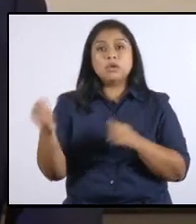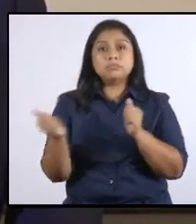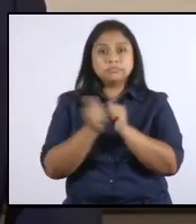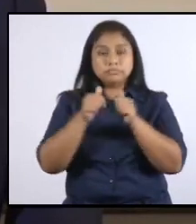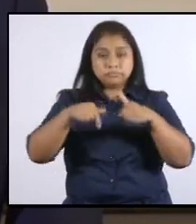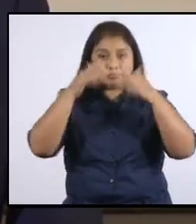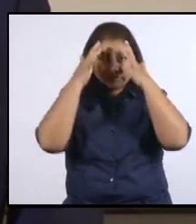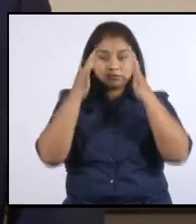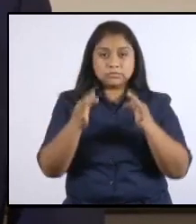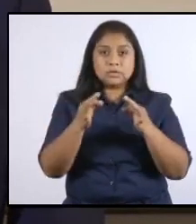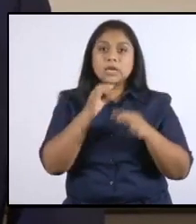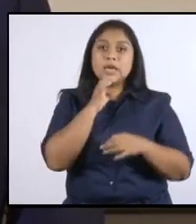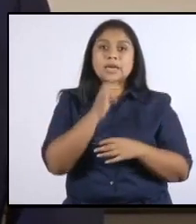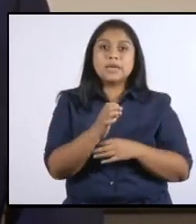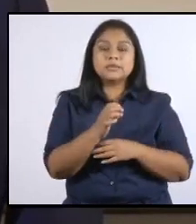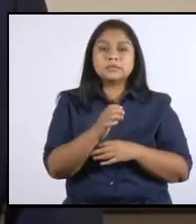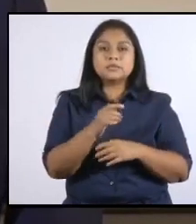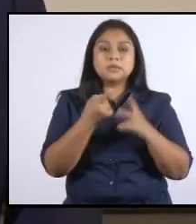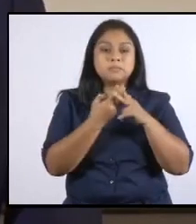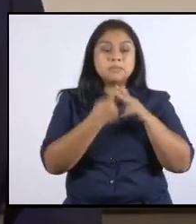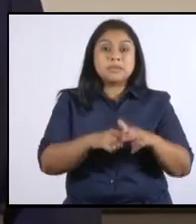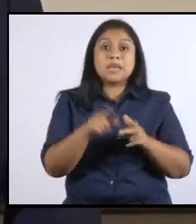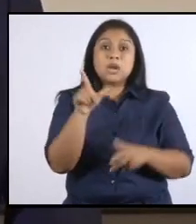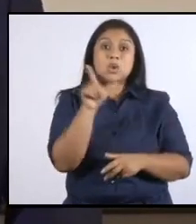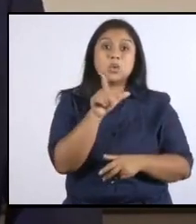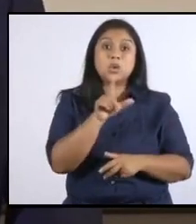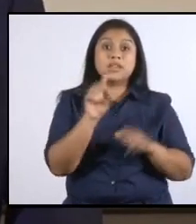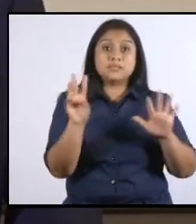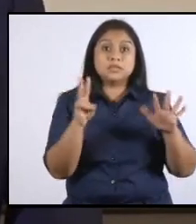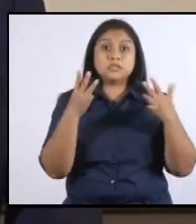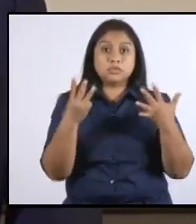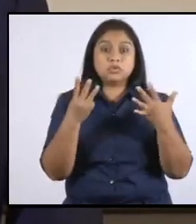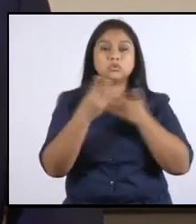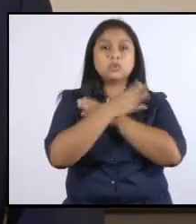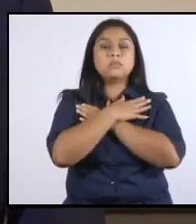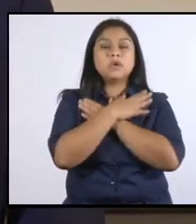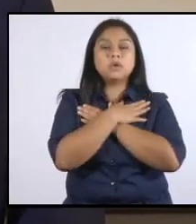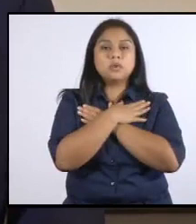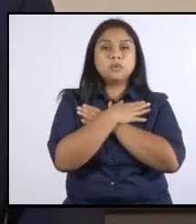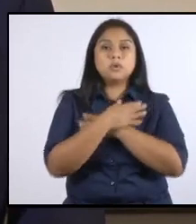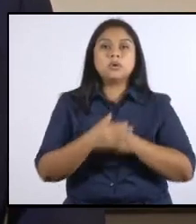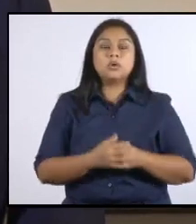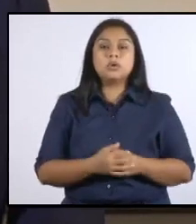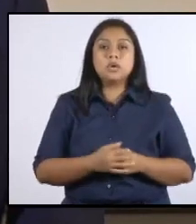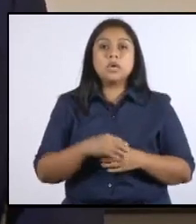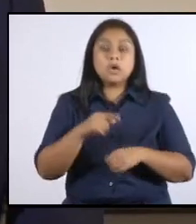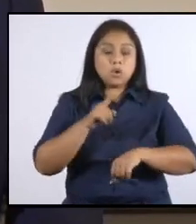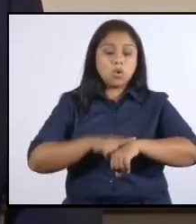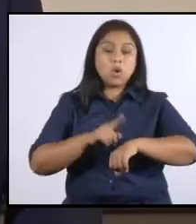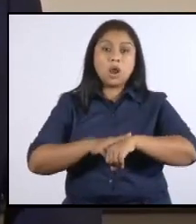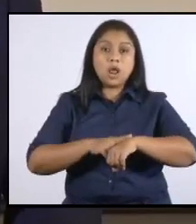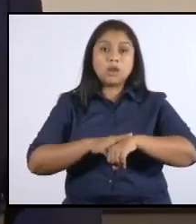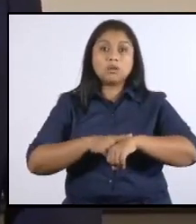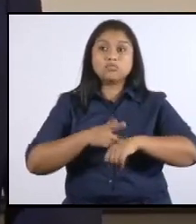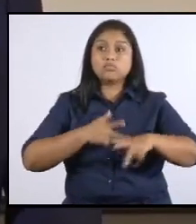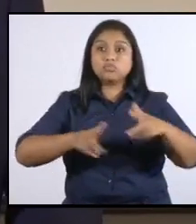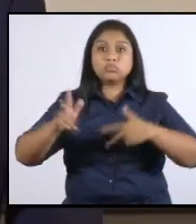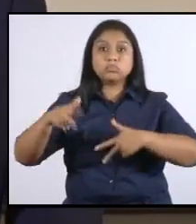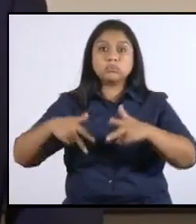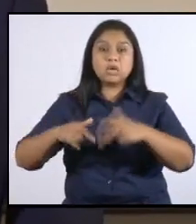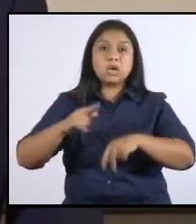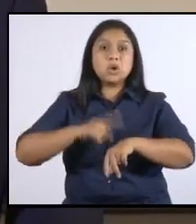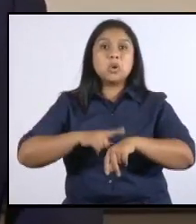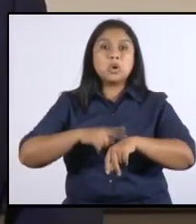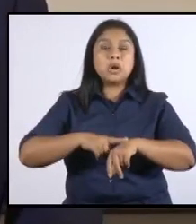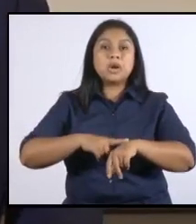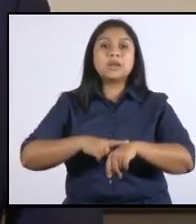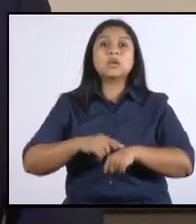decisión está que a partir del lunes 18 de mayo, el horario de movilización permitido en todo el país